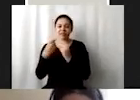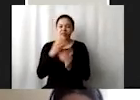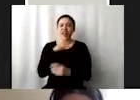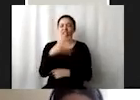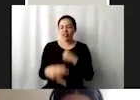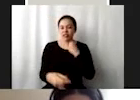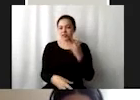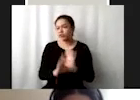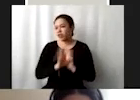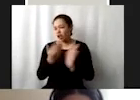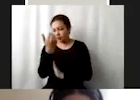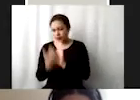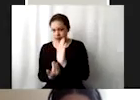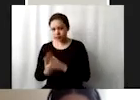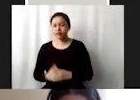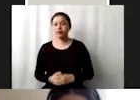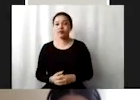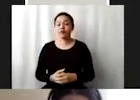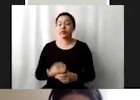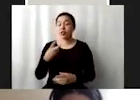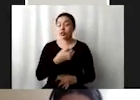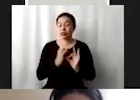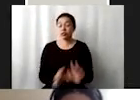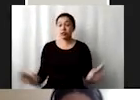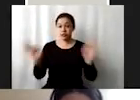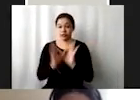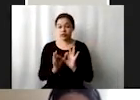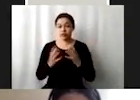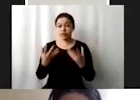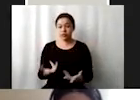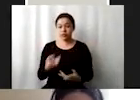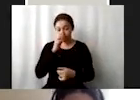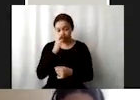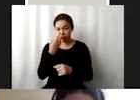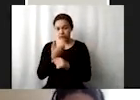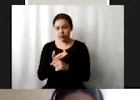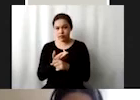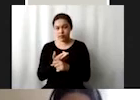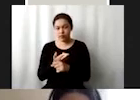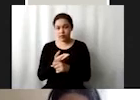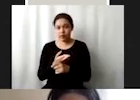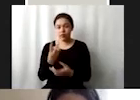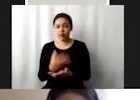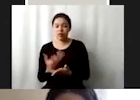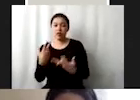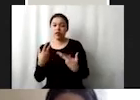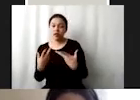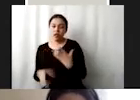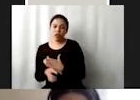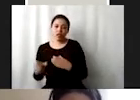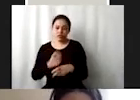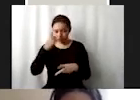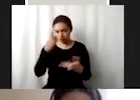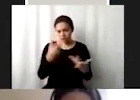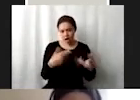es sin duda súper importante y es una responsabilidad no solo de las cadenas de producción y suministro sino